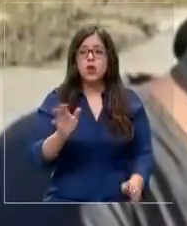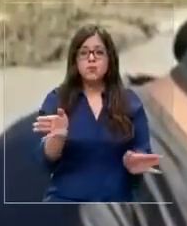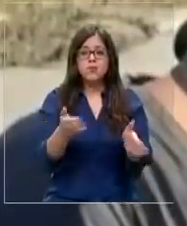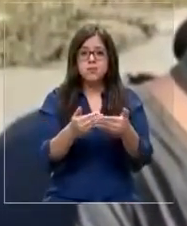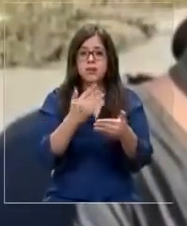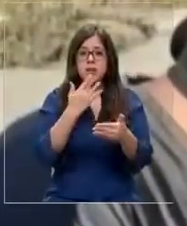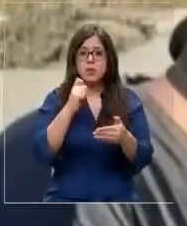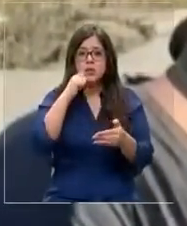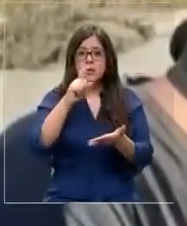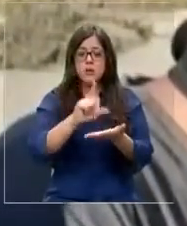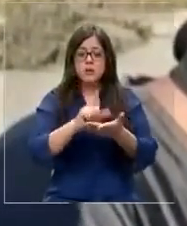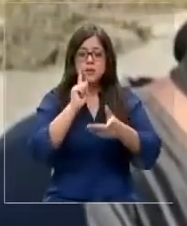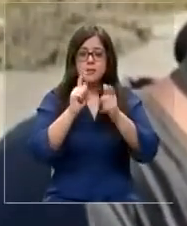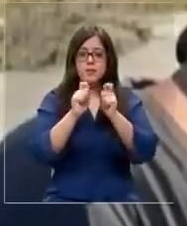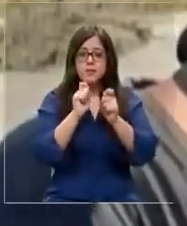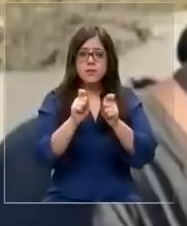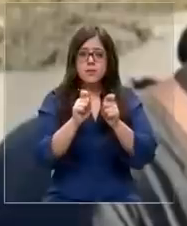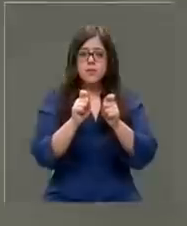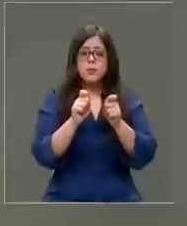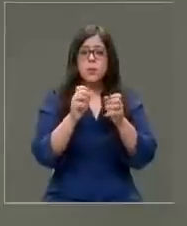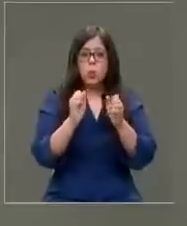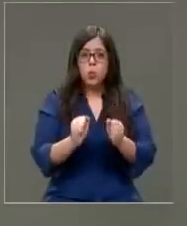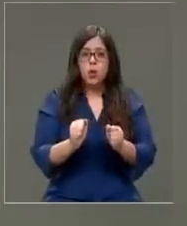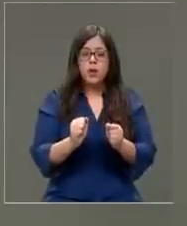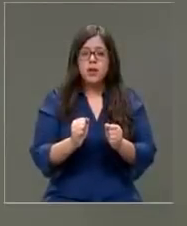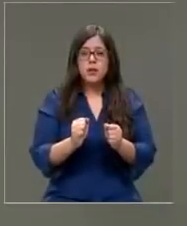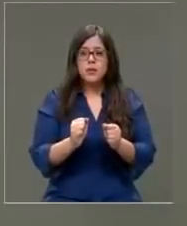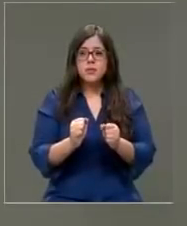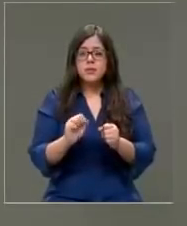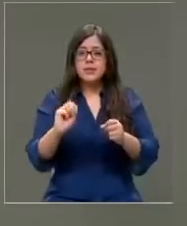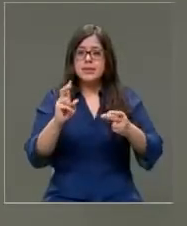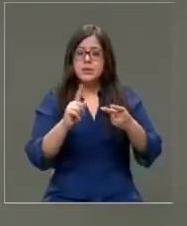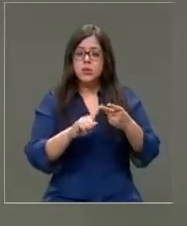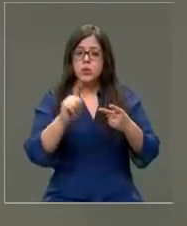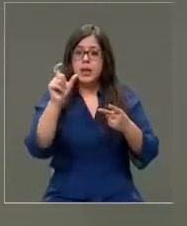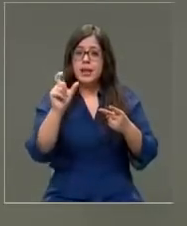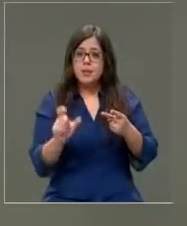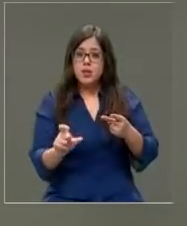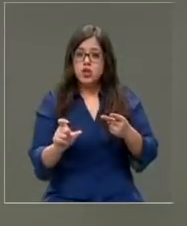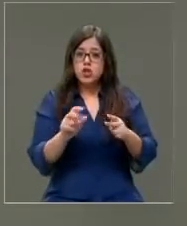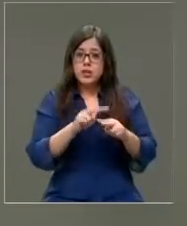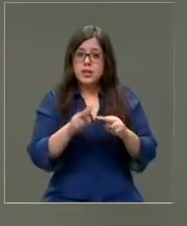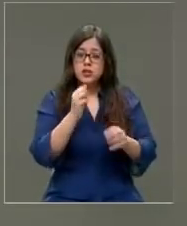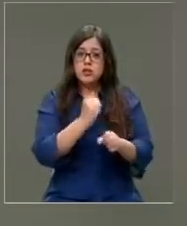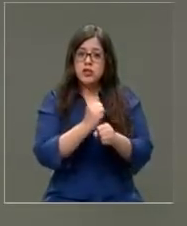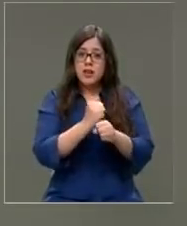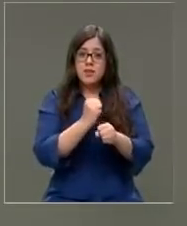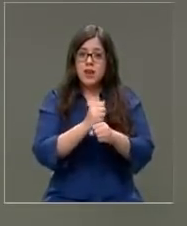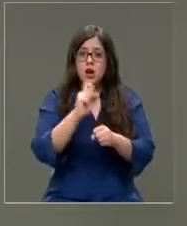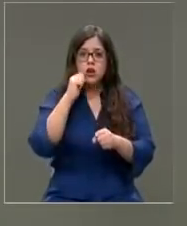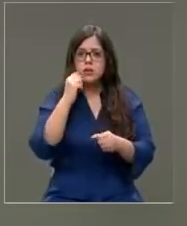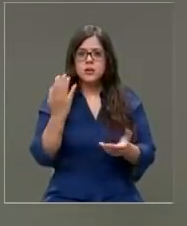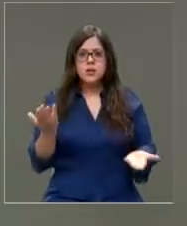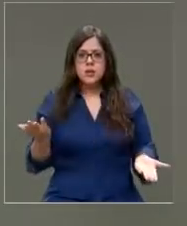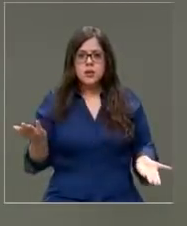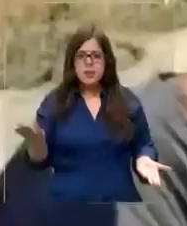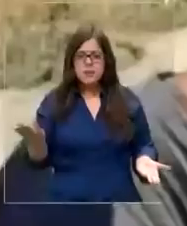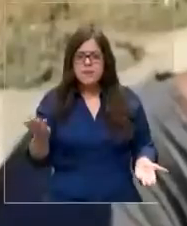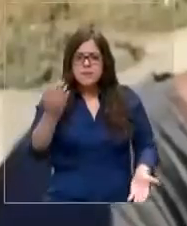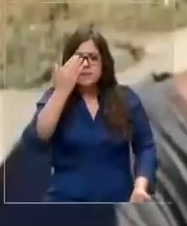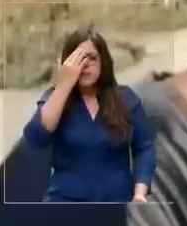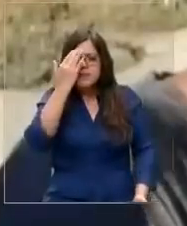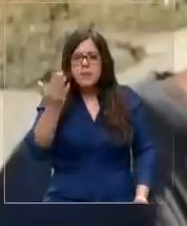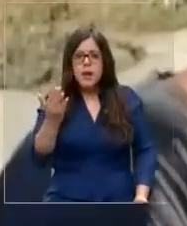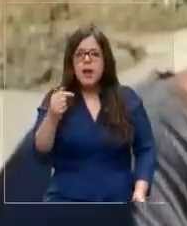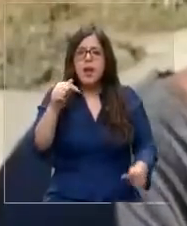porque realmente si es una zona peligrosa lo puedan cerrar. Segundo, la persona que realizó el trabajo es totalmente descriteriada. Entonces